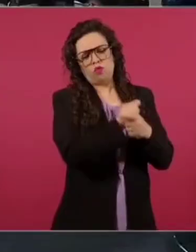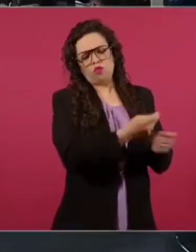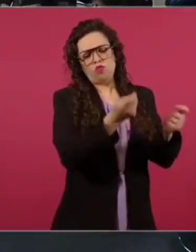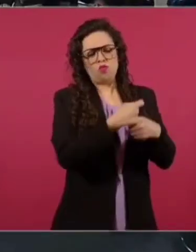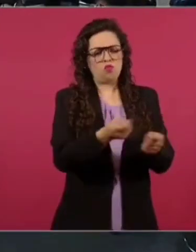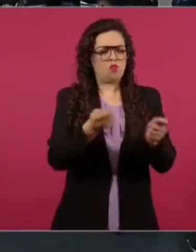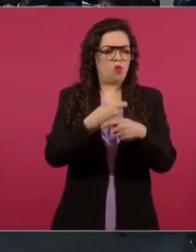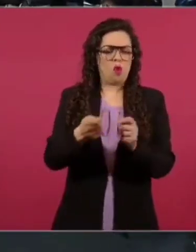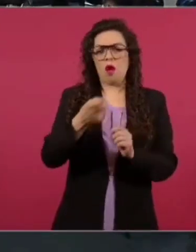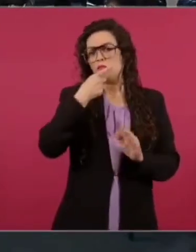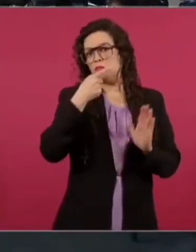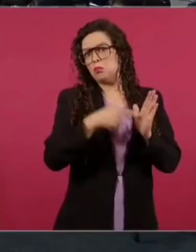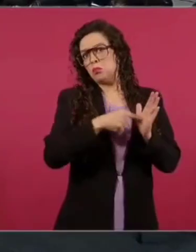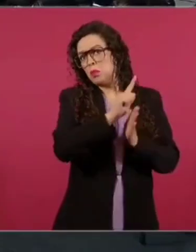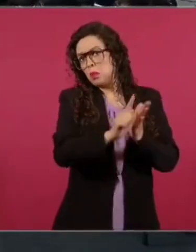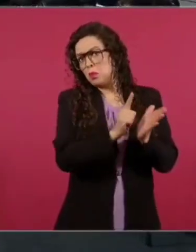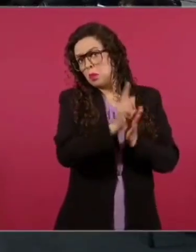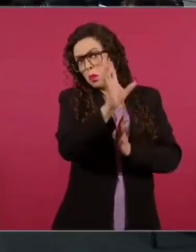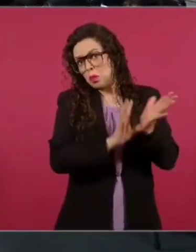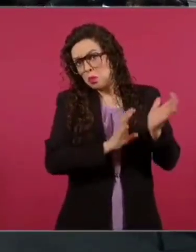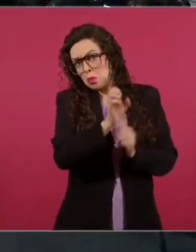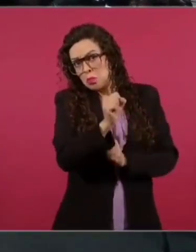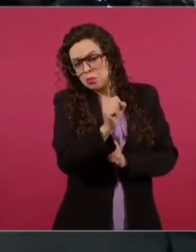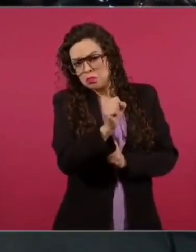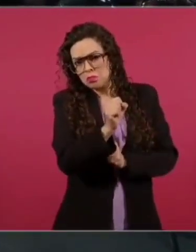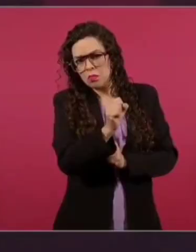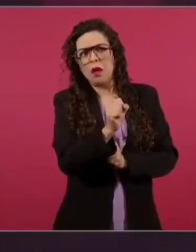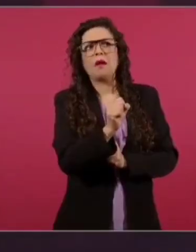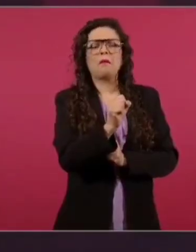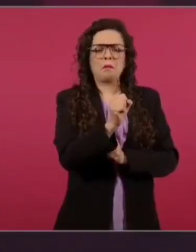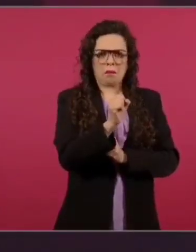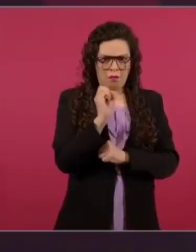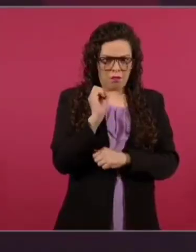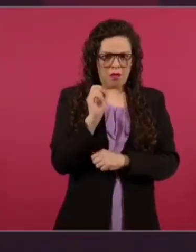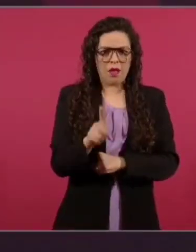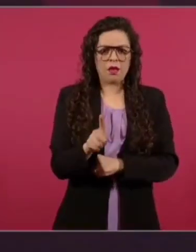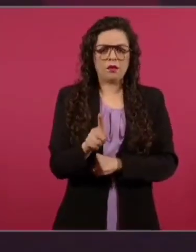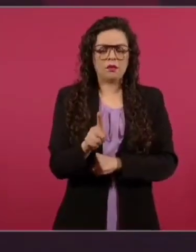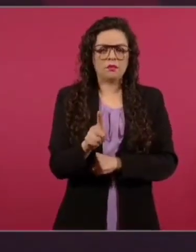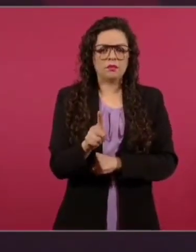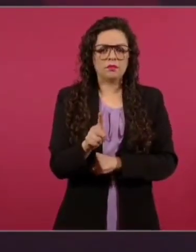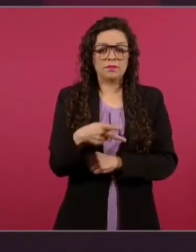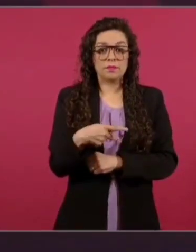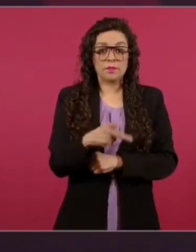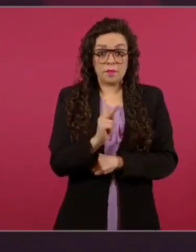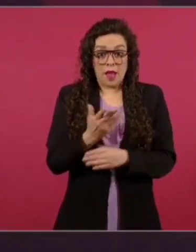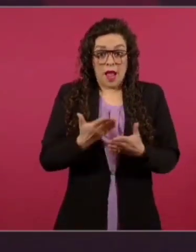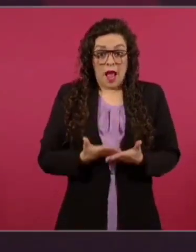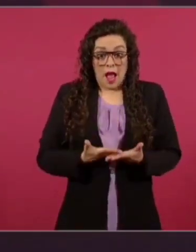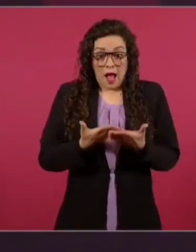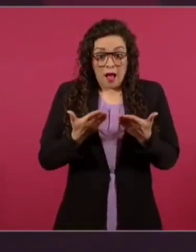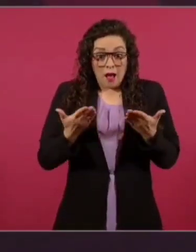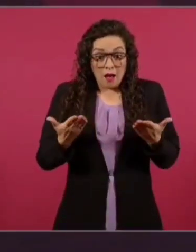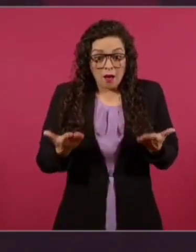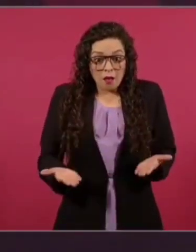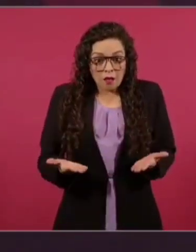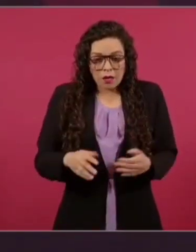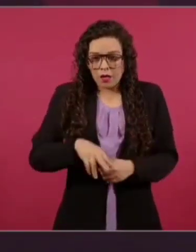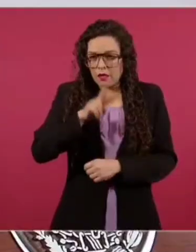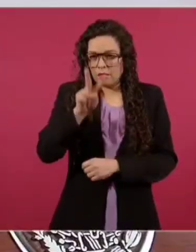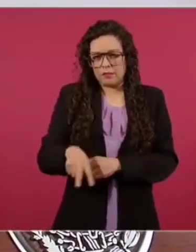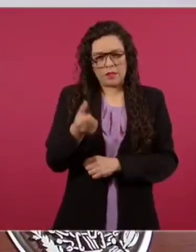conformidad con la Constitución y la ley, en este caso, como ya descaradamente